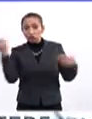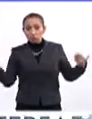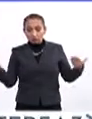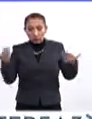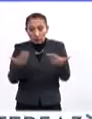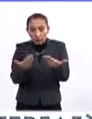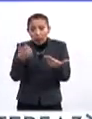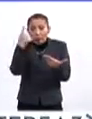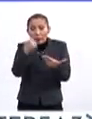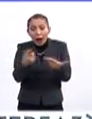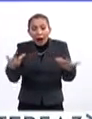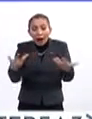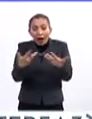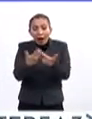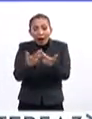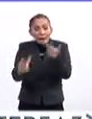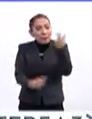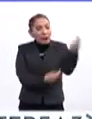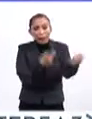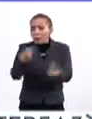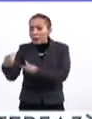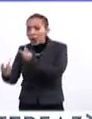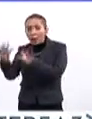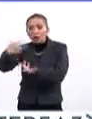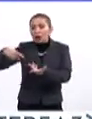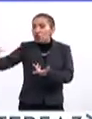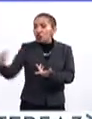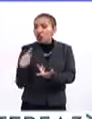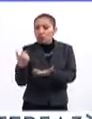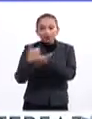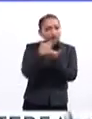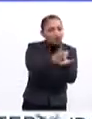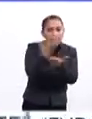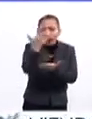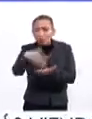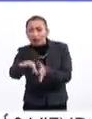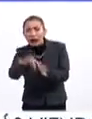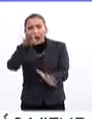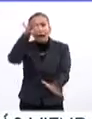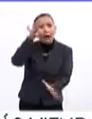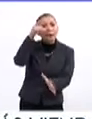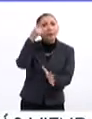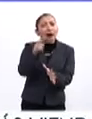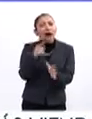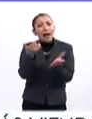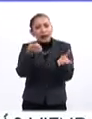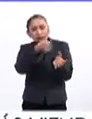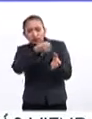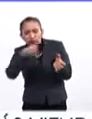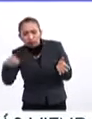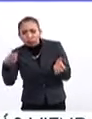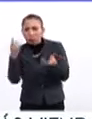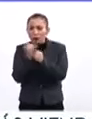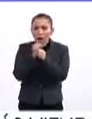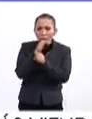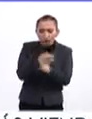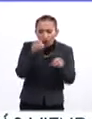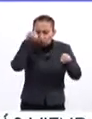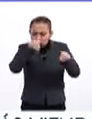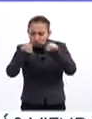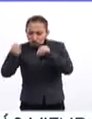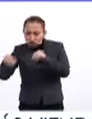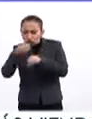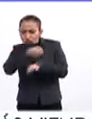para hacernos preguntas, para buscar las respuestas, para buscar sistematizar información,